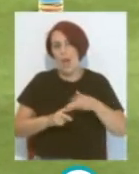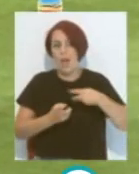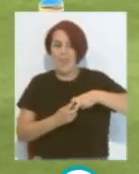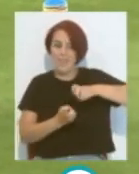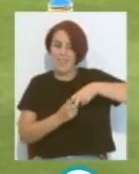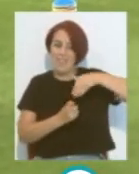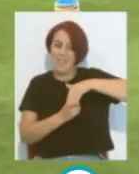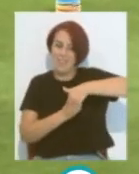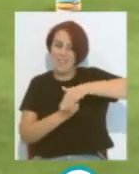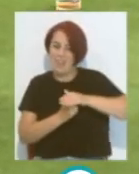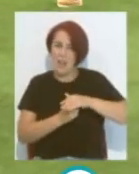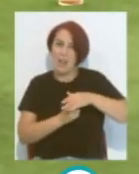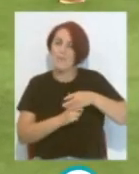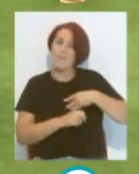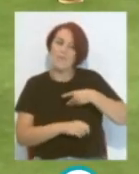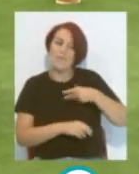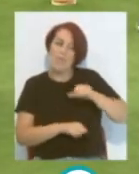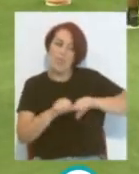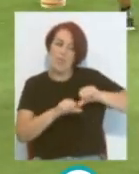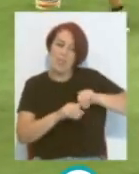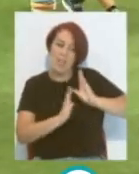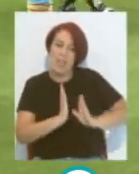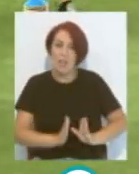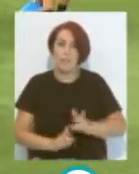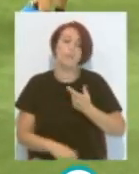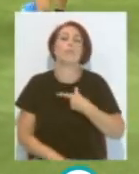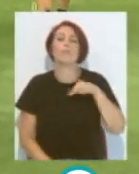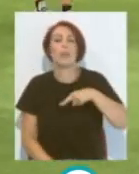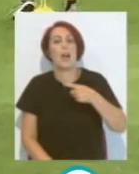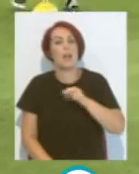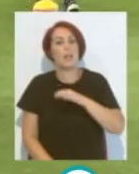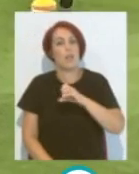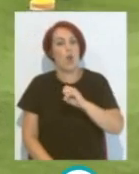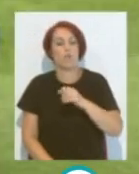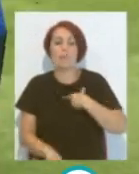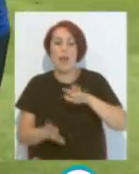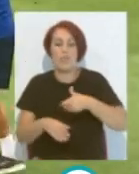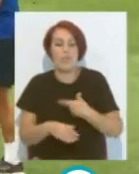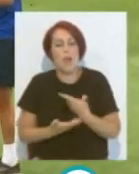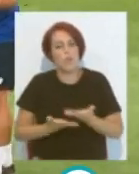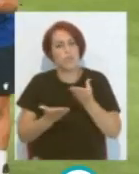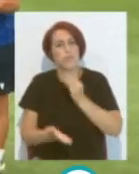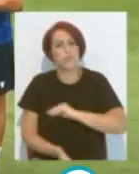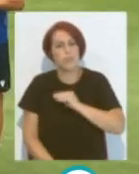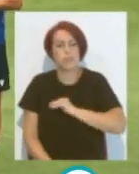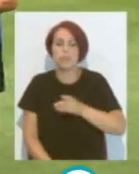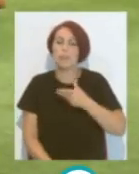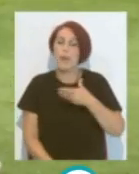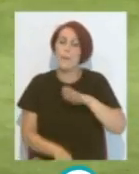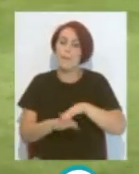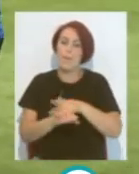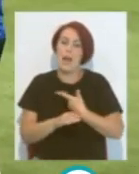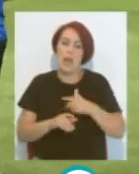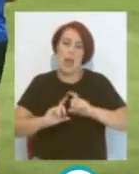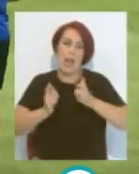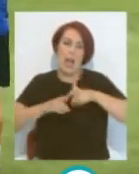tendón Rotuliano Es justo Reconocer Todo lo que ha dado Yonan del Garrido Por el Cádiz Y que ha ayudado A que el conjunto De Cerveros Alcance la máxima Categoría